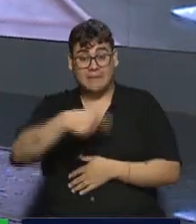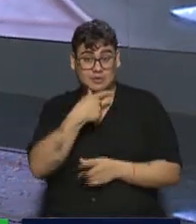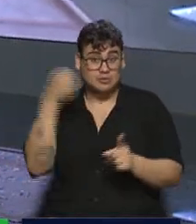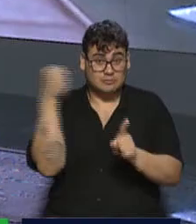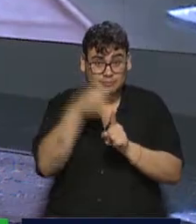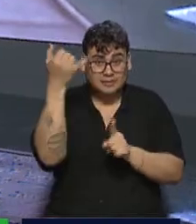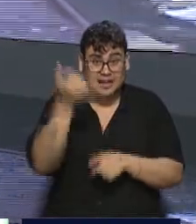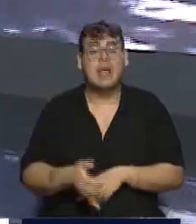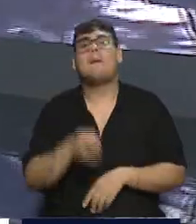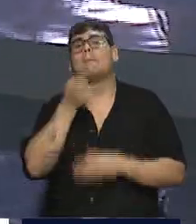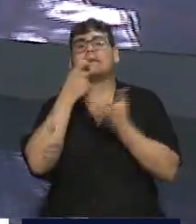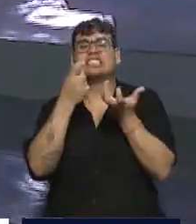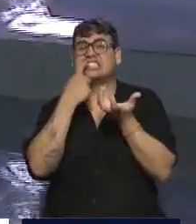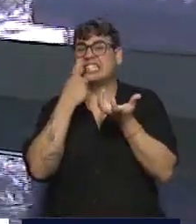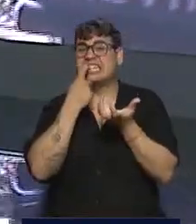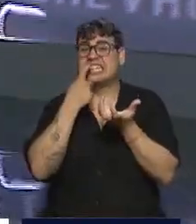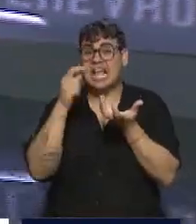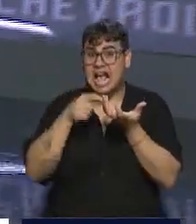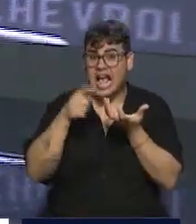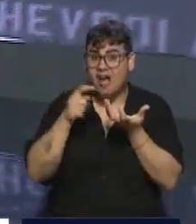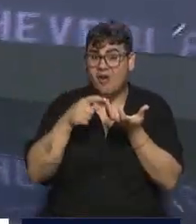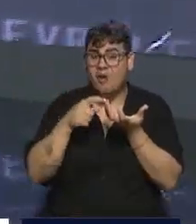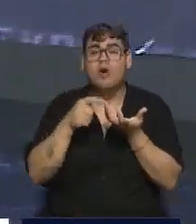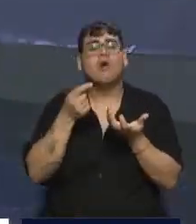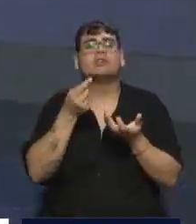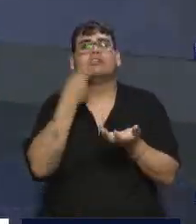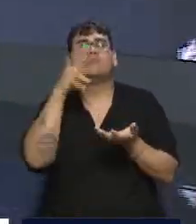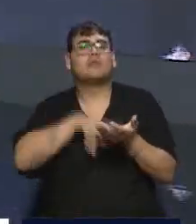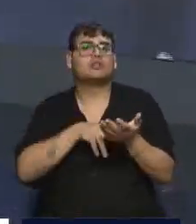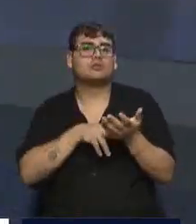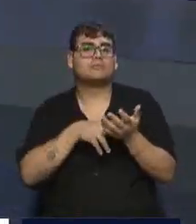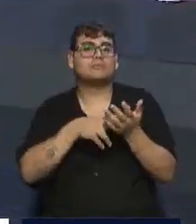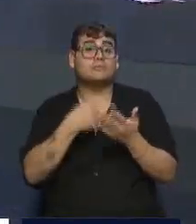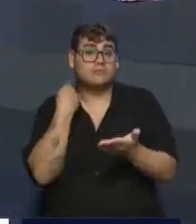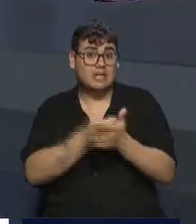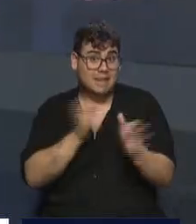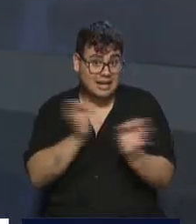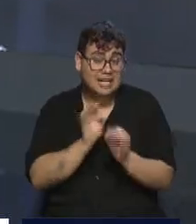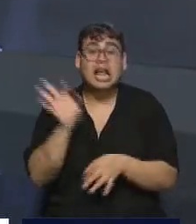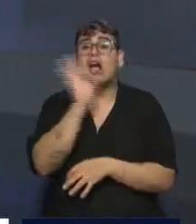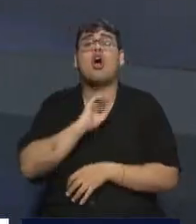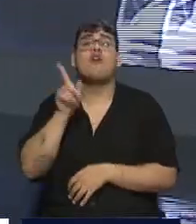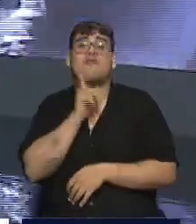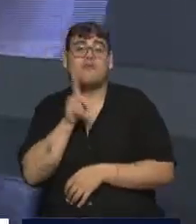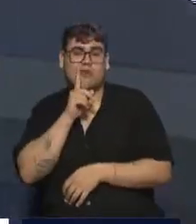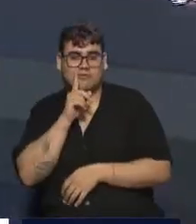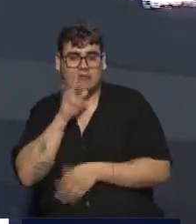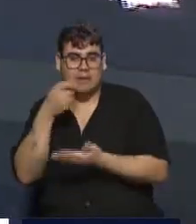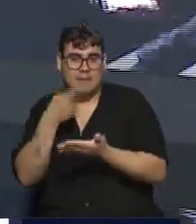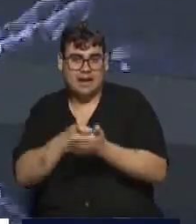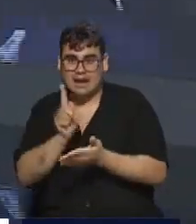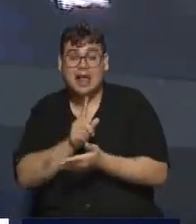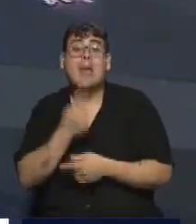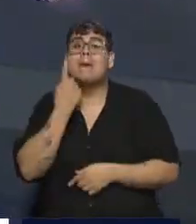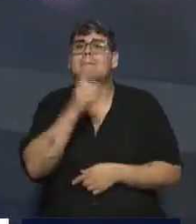no va a pagar retenciones, por ejemplo, pensaba, ¿no? O las frutas frescas, si el vino, que es nuestra